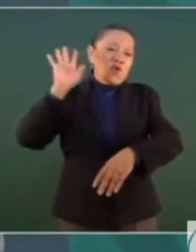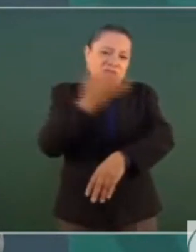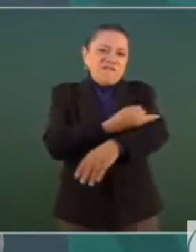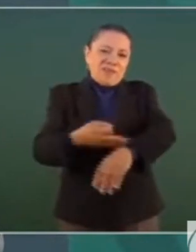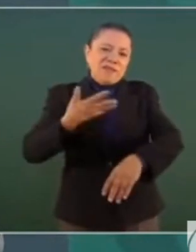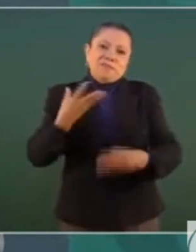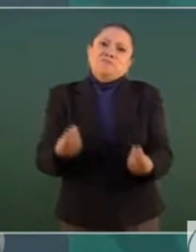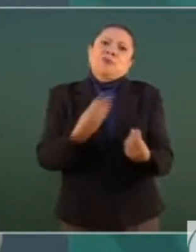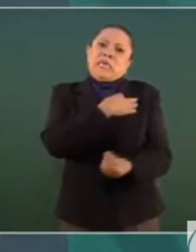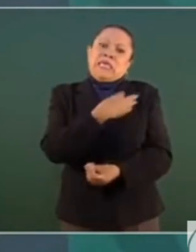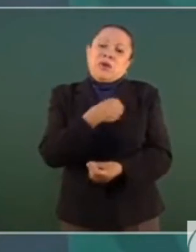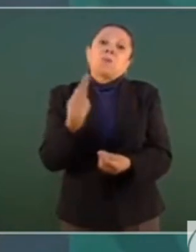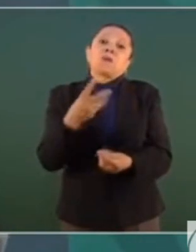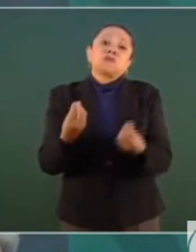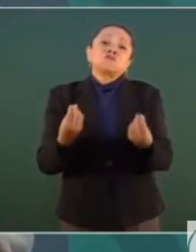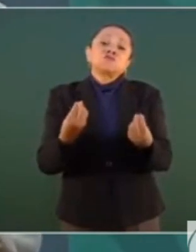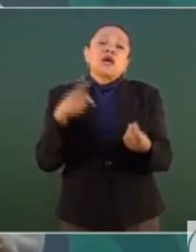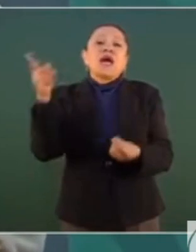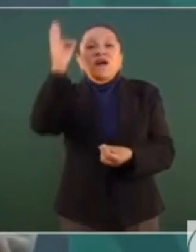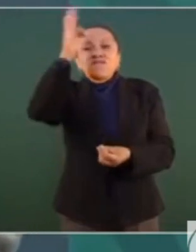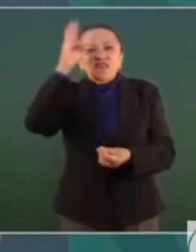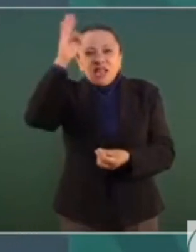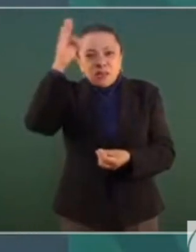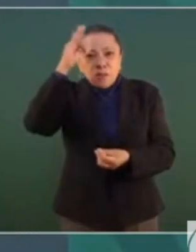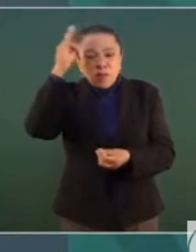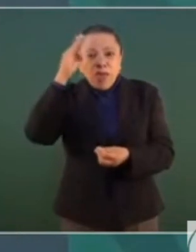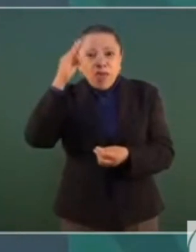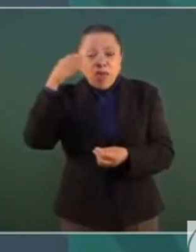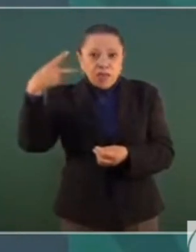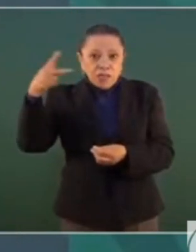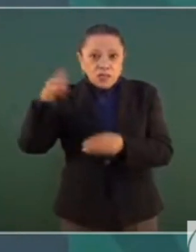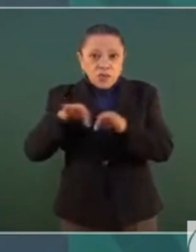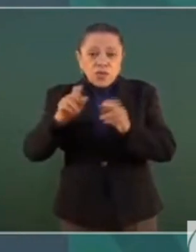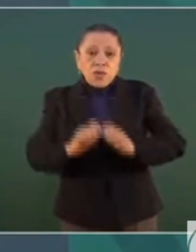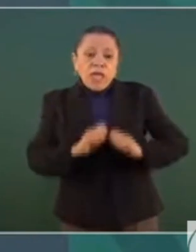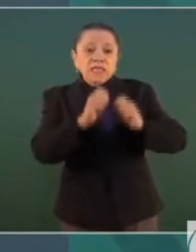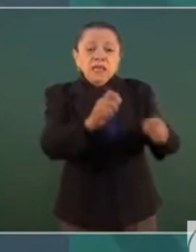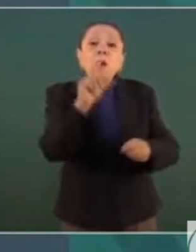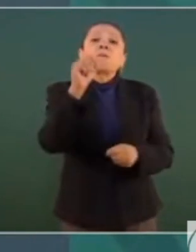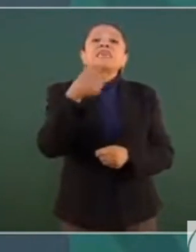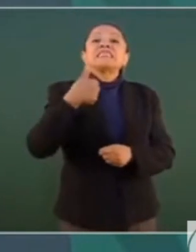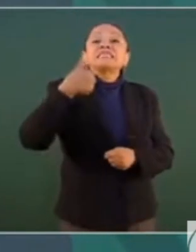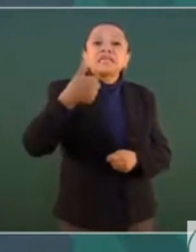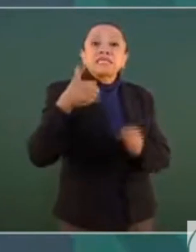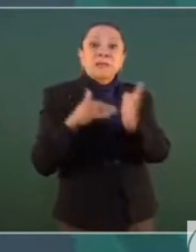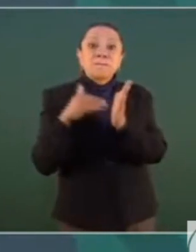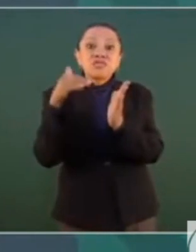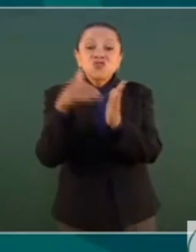Felipe Calderón entregó en su sexenio 26 millones de hectáreas.